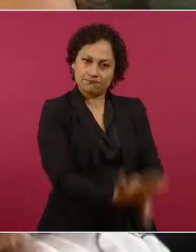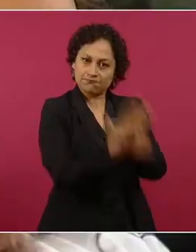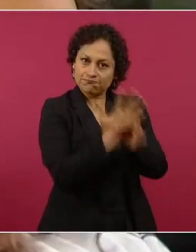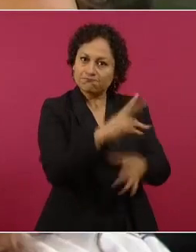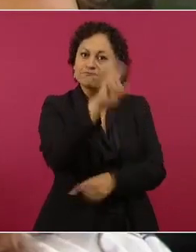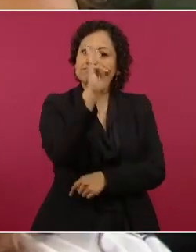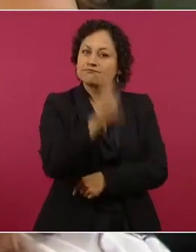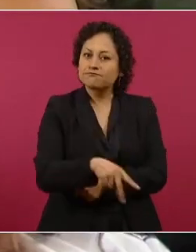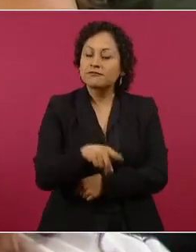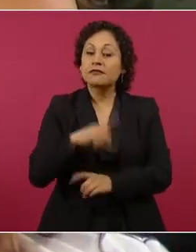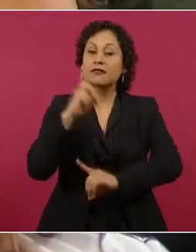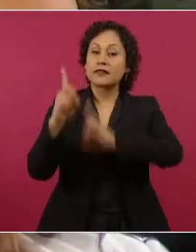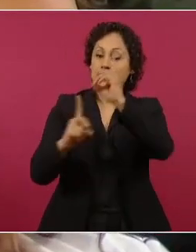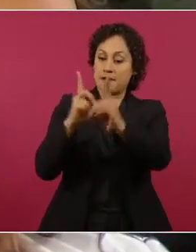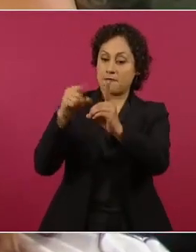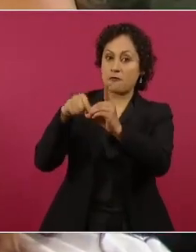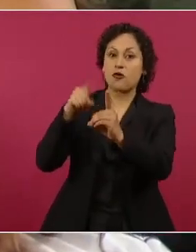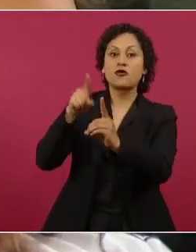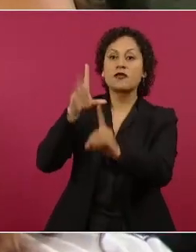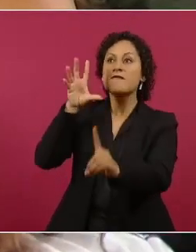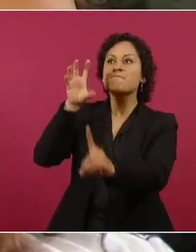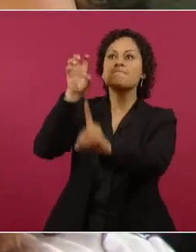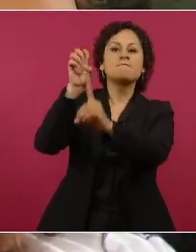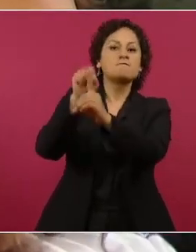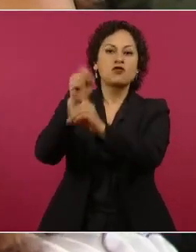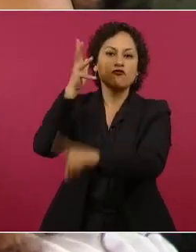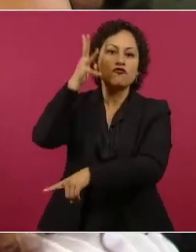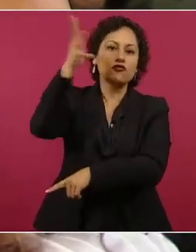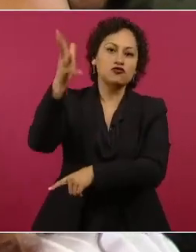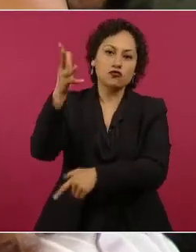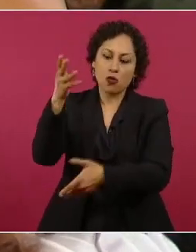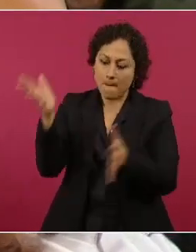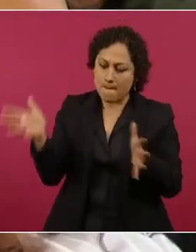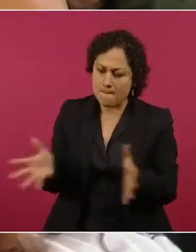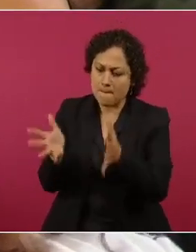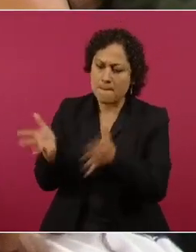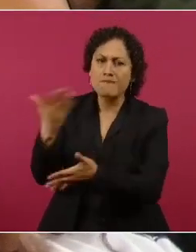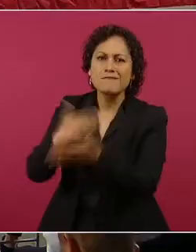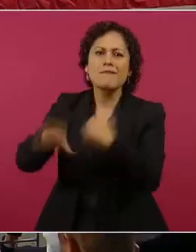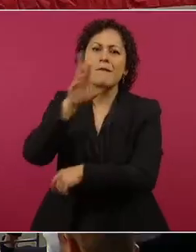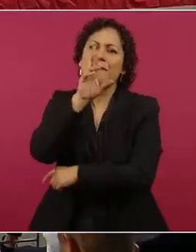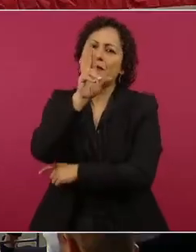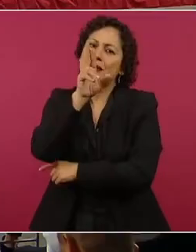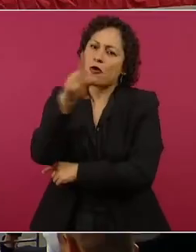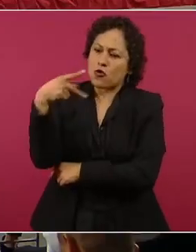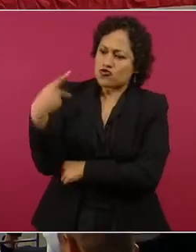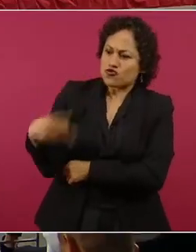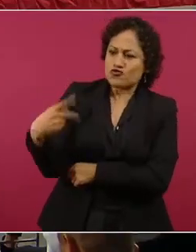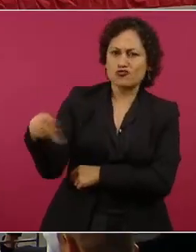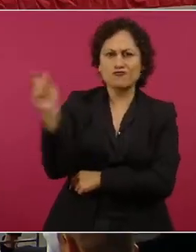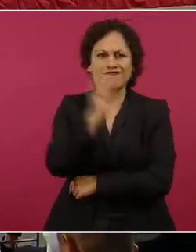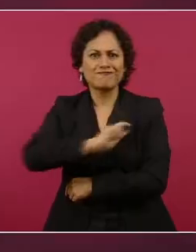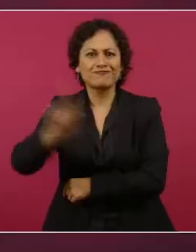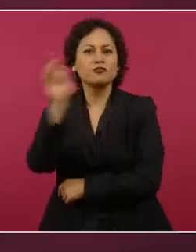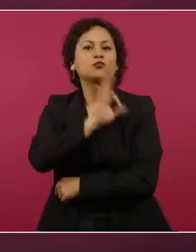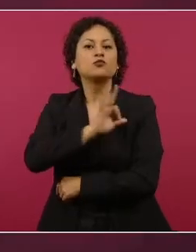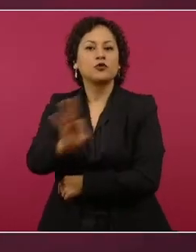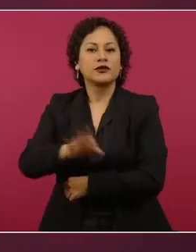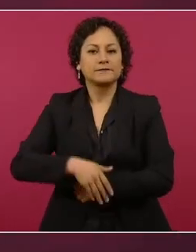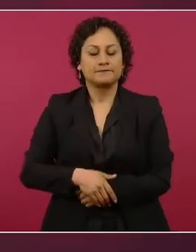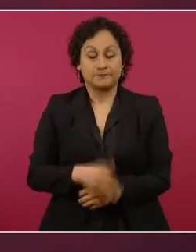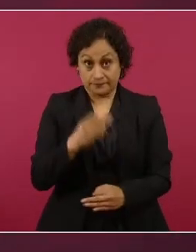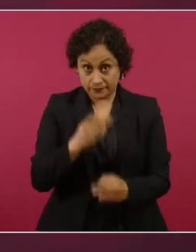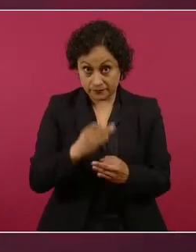para afojar su futuro, su vocación. De aprovecho para todos los equipos de la Liga